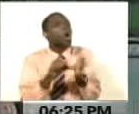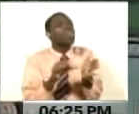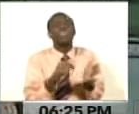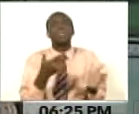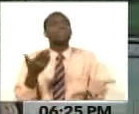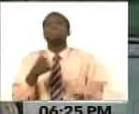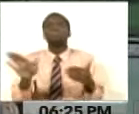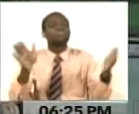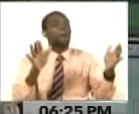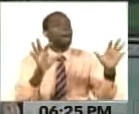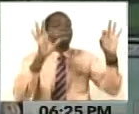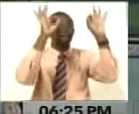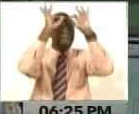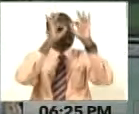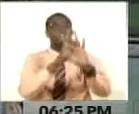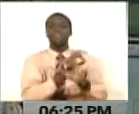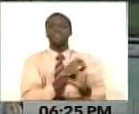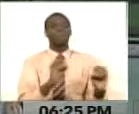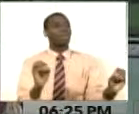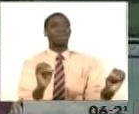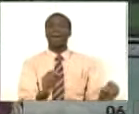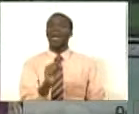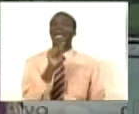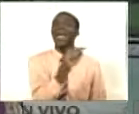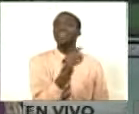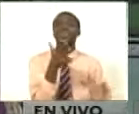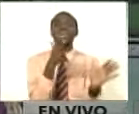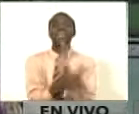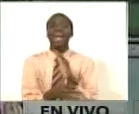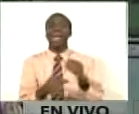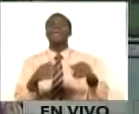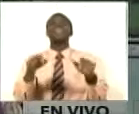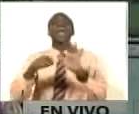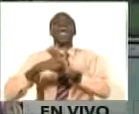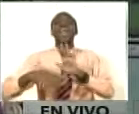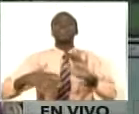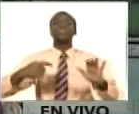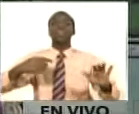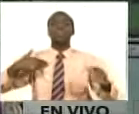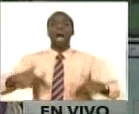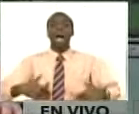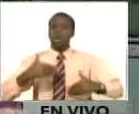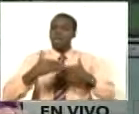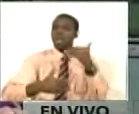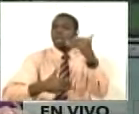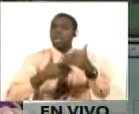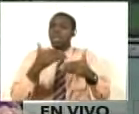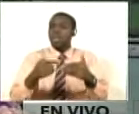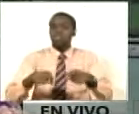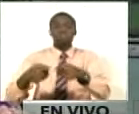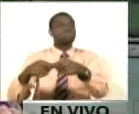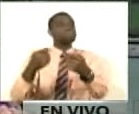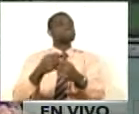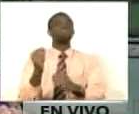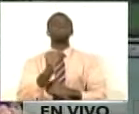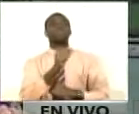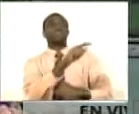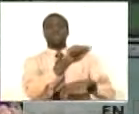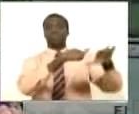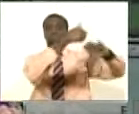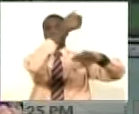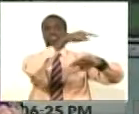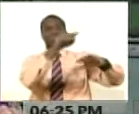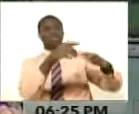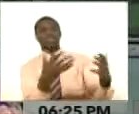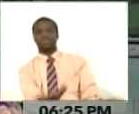Eso es lo que se llama la política sistemática de violaciones de derechos humanos desde el Estado. Y